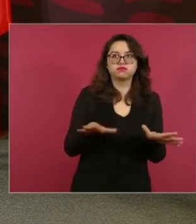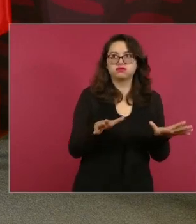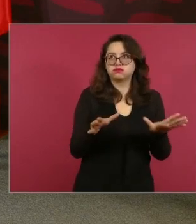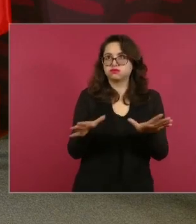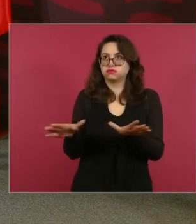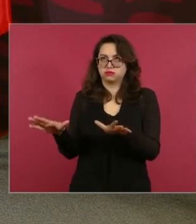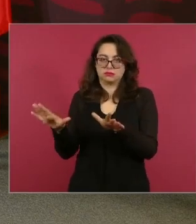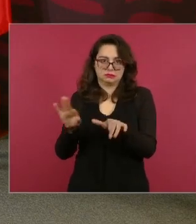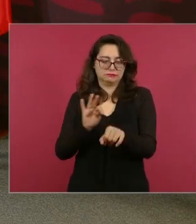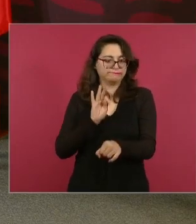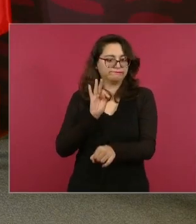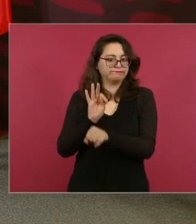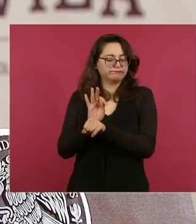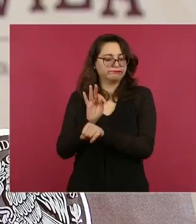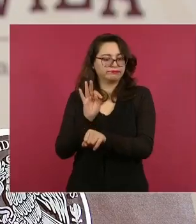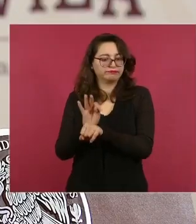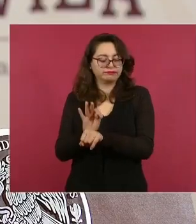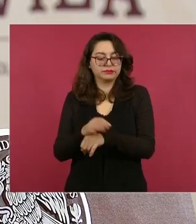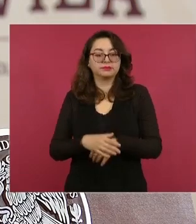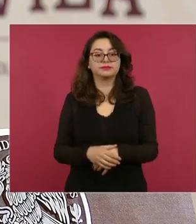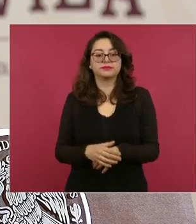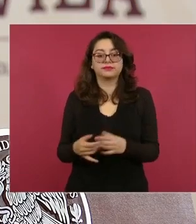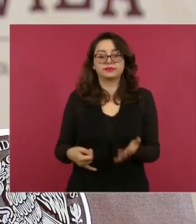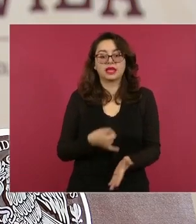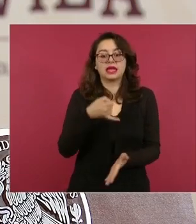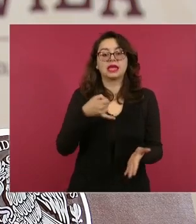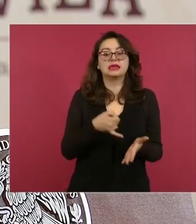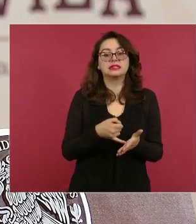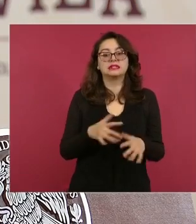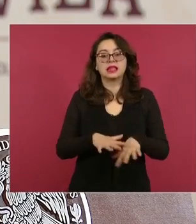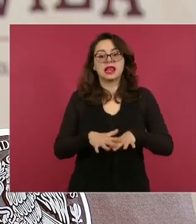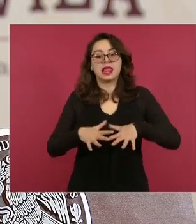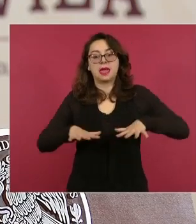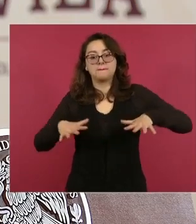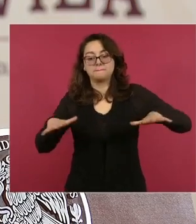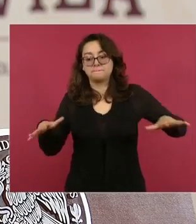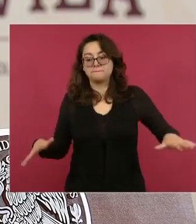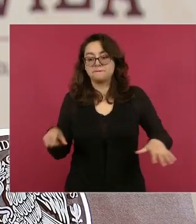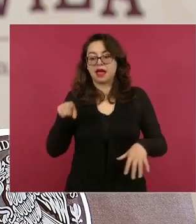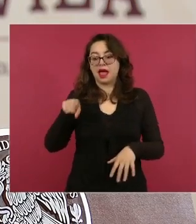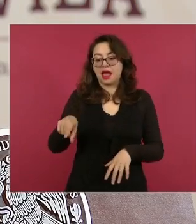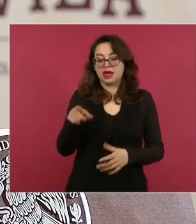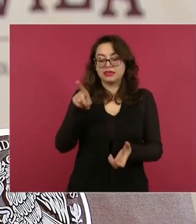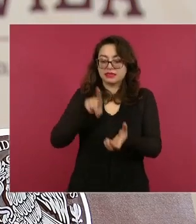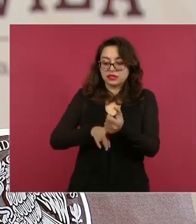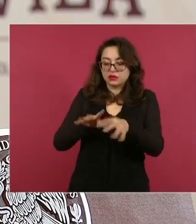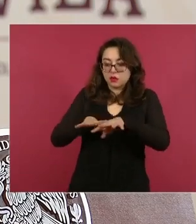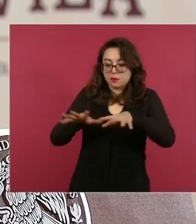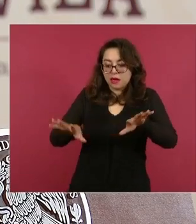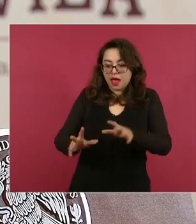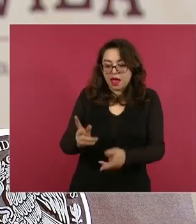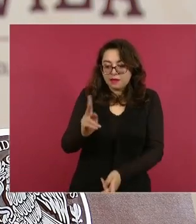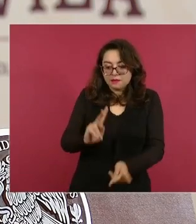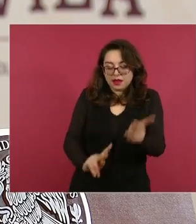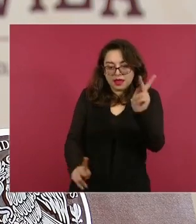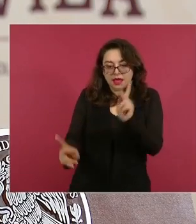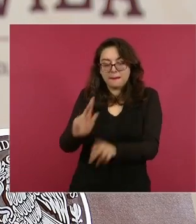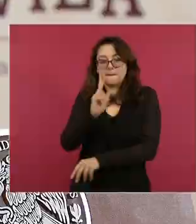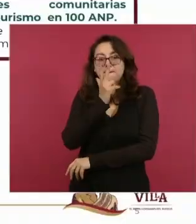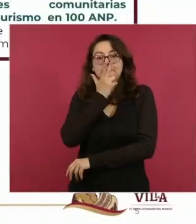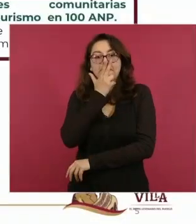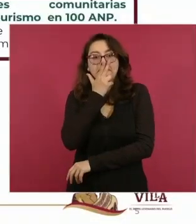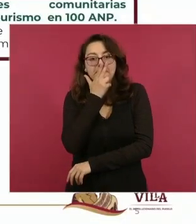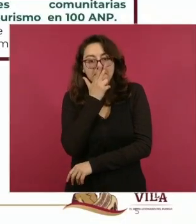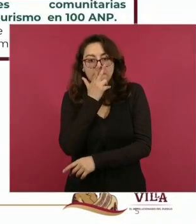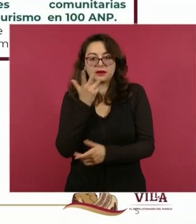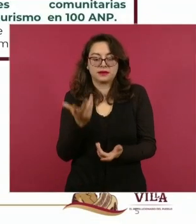También protegemos las islas, mares y arrecifes, la cuarta parte del territorio nacional marino y el 76 por ciento de